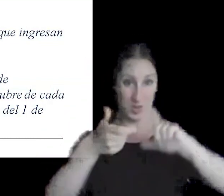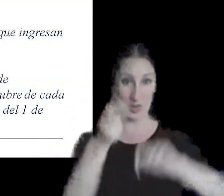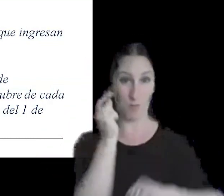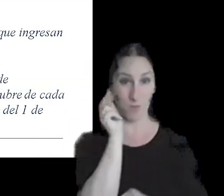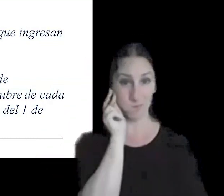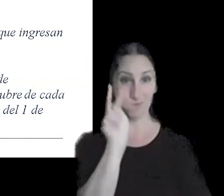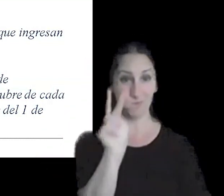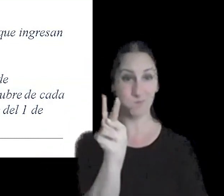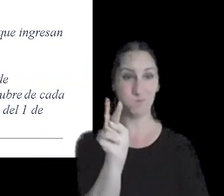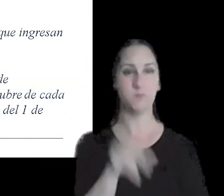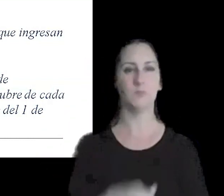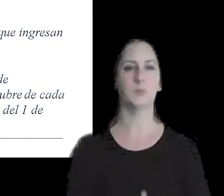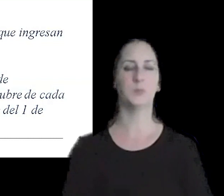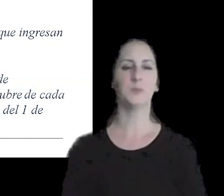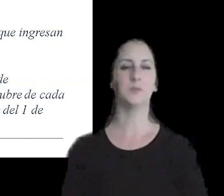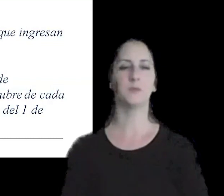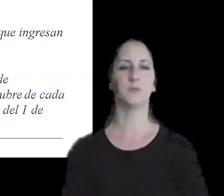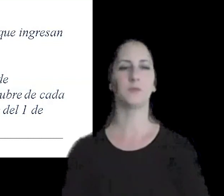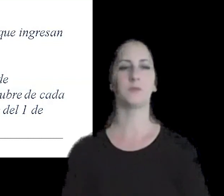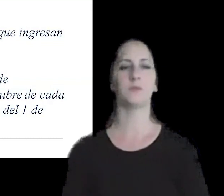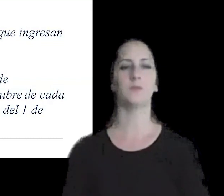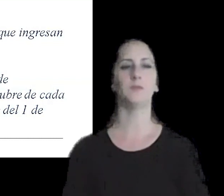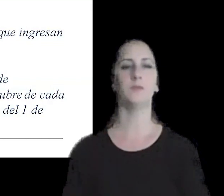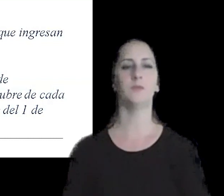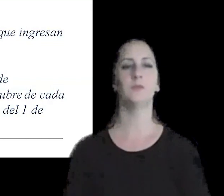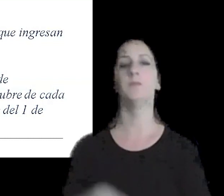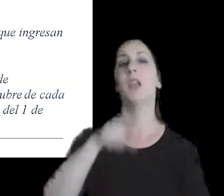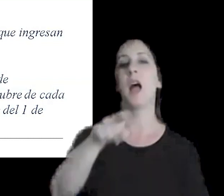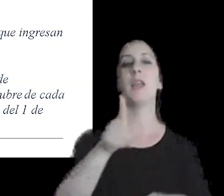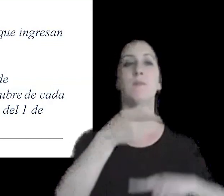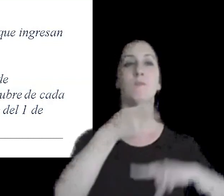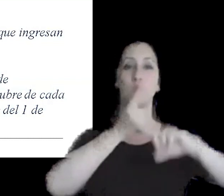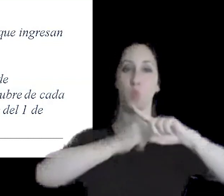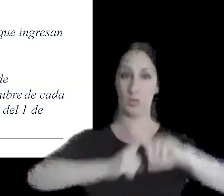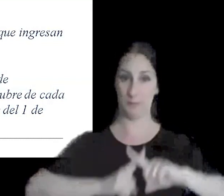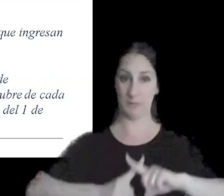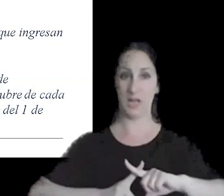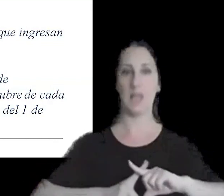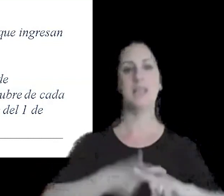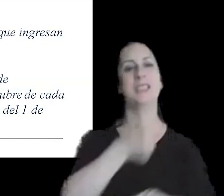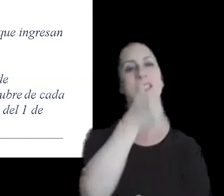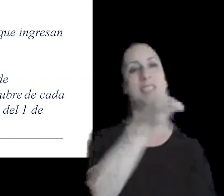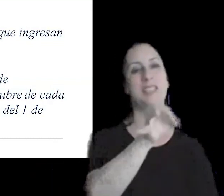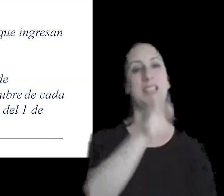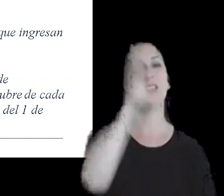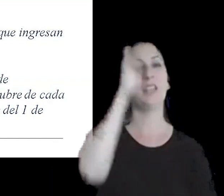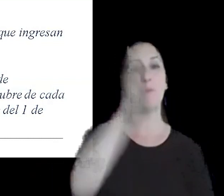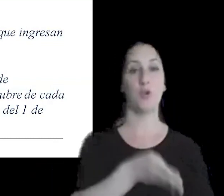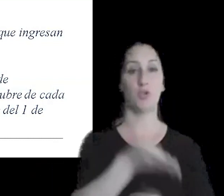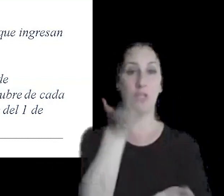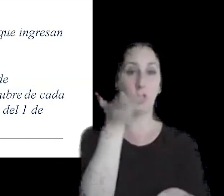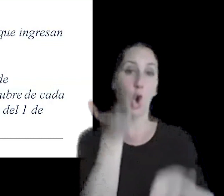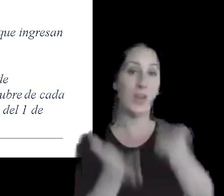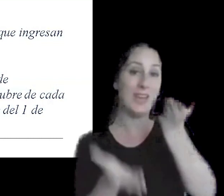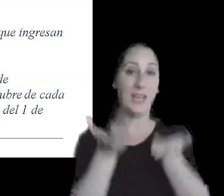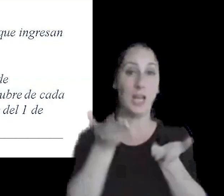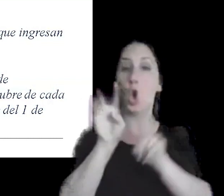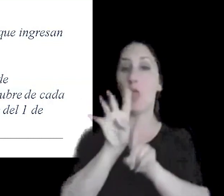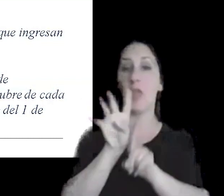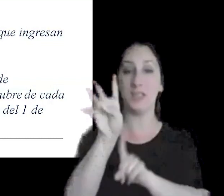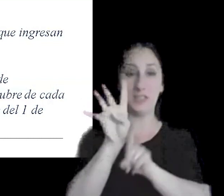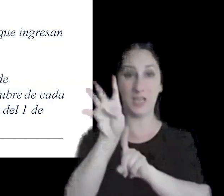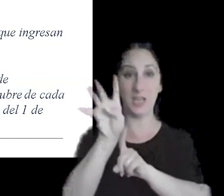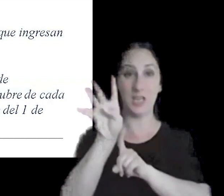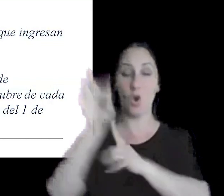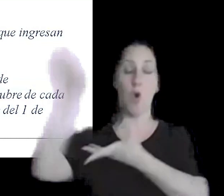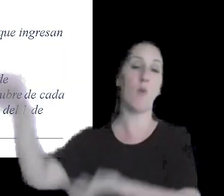en pantalla se va a determinar multiplicando el 60% de los kilogramos de trigo que ingresan